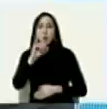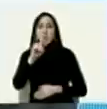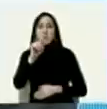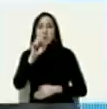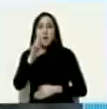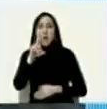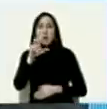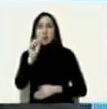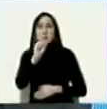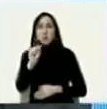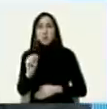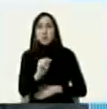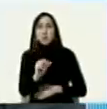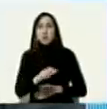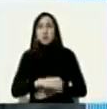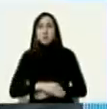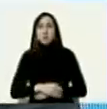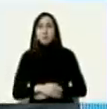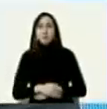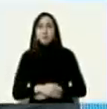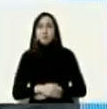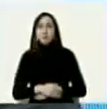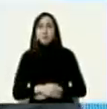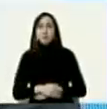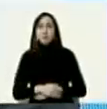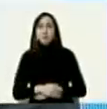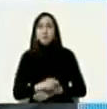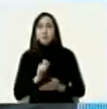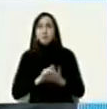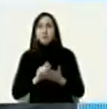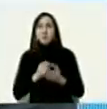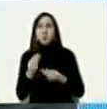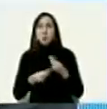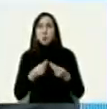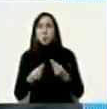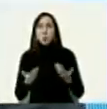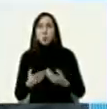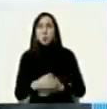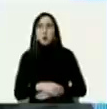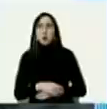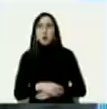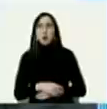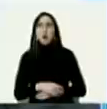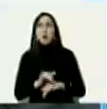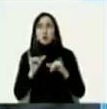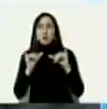sí Reuters Reuters ¿no se escribe? Reuters correcto